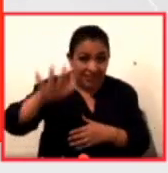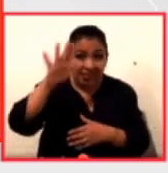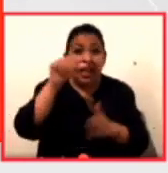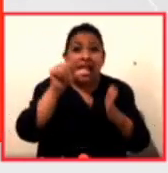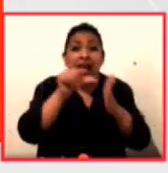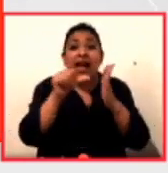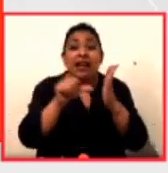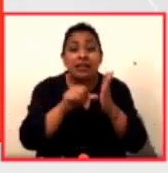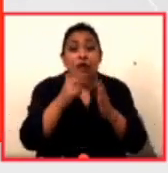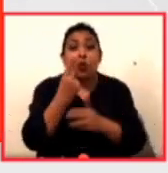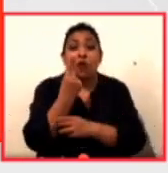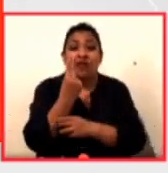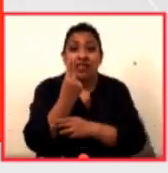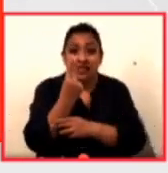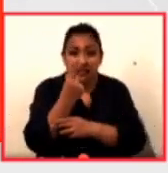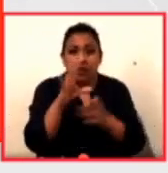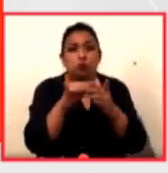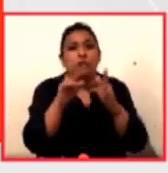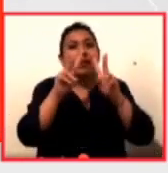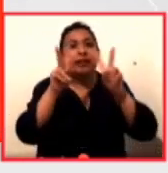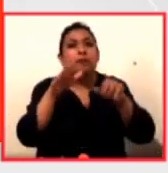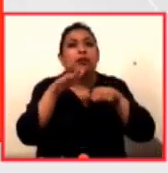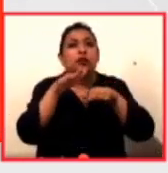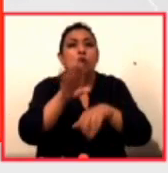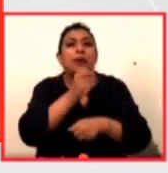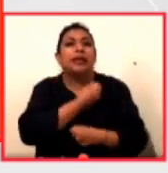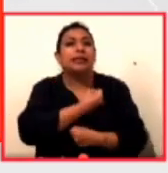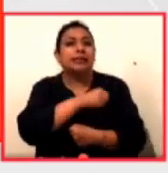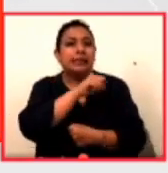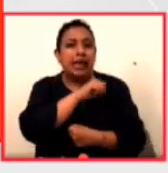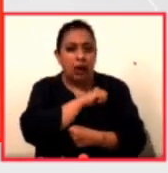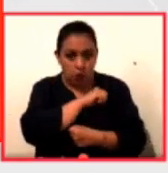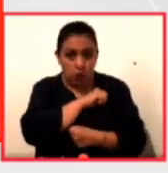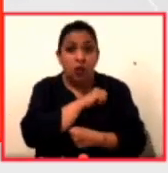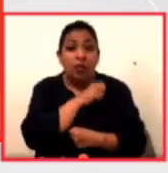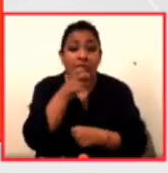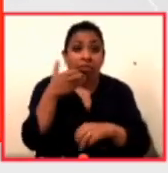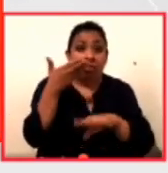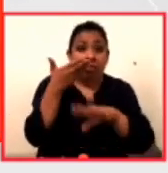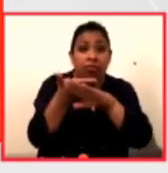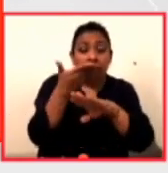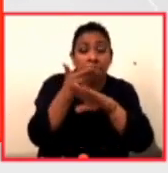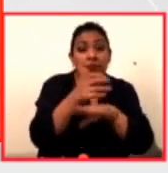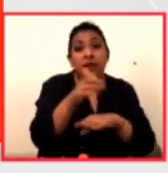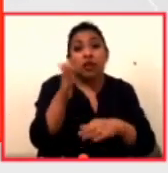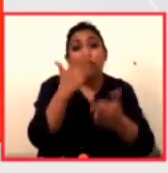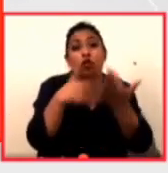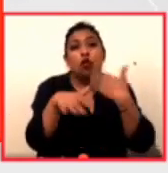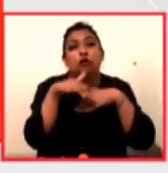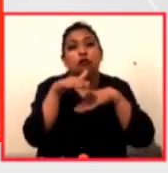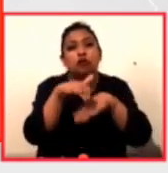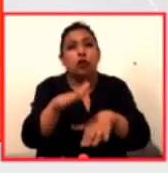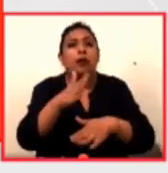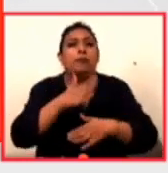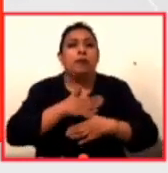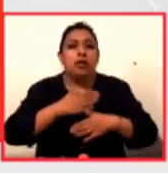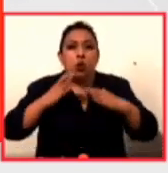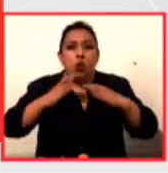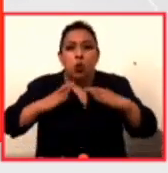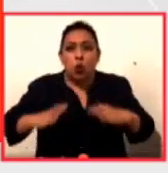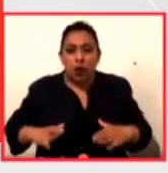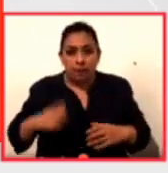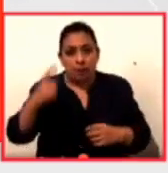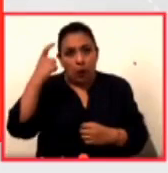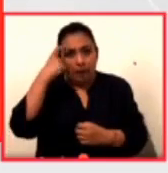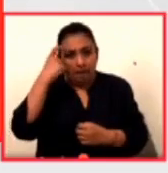25 habla de los temas de salud justamente como afectaciones a todo lo que tiene que ver con nuestro cuerpo nuestro cuerpo y nuestra